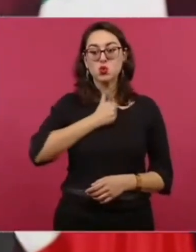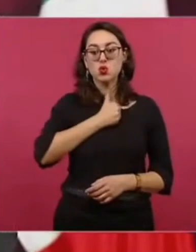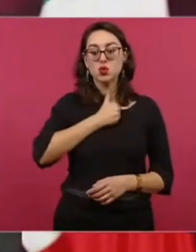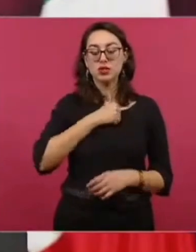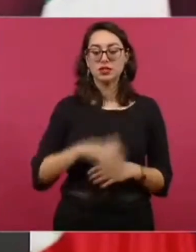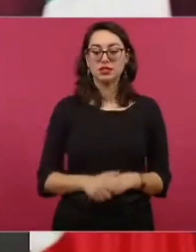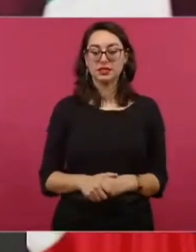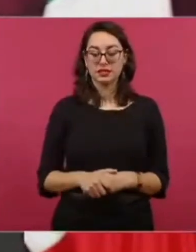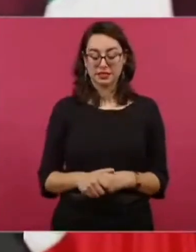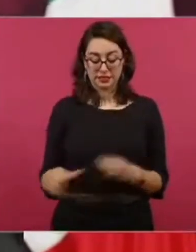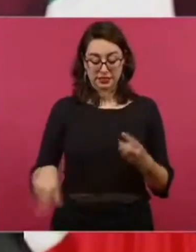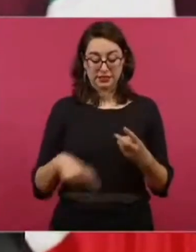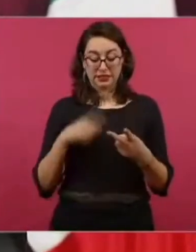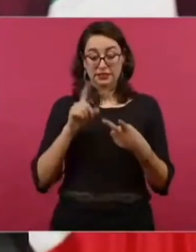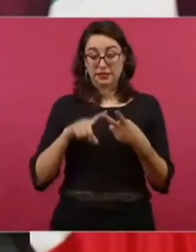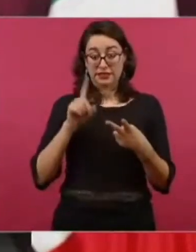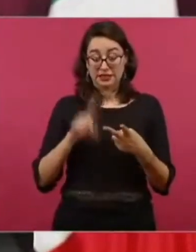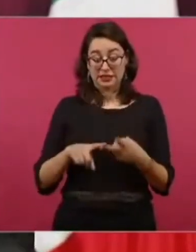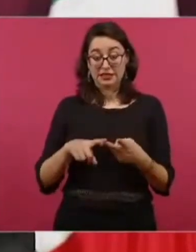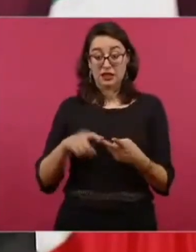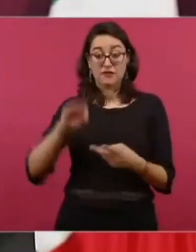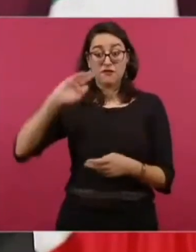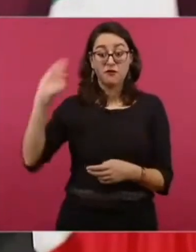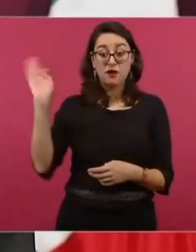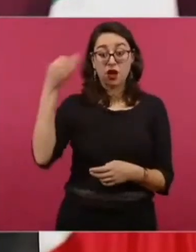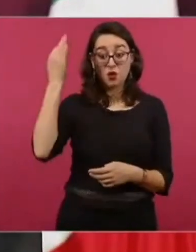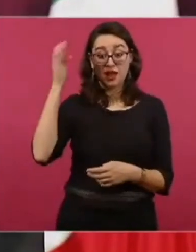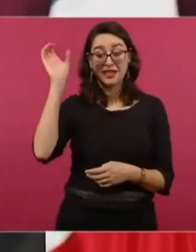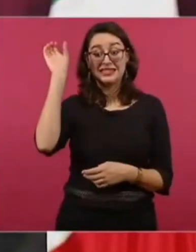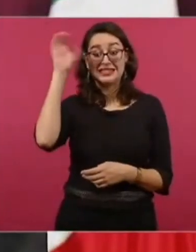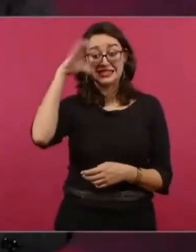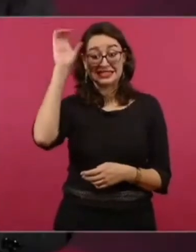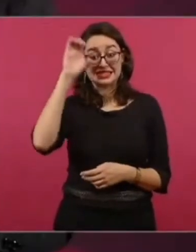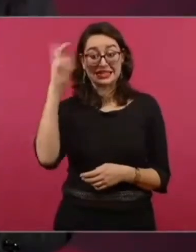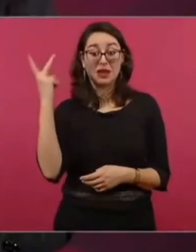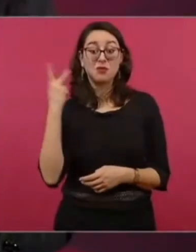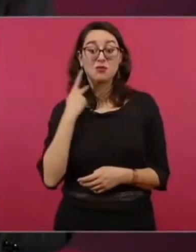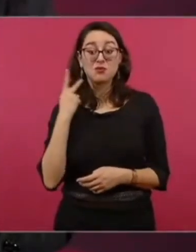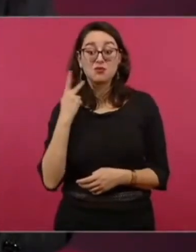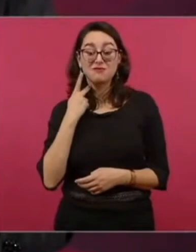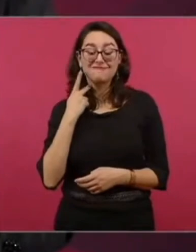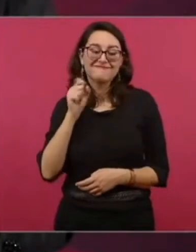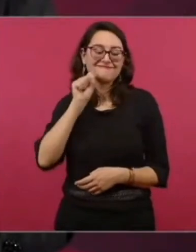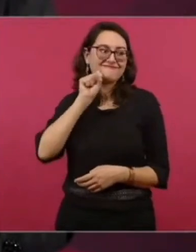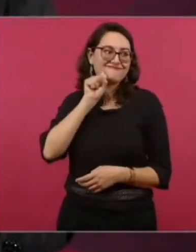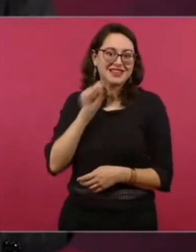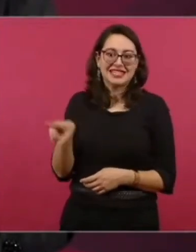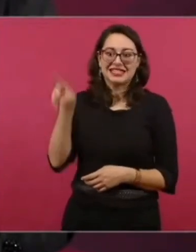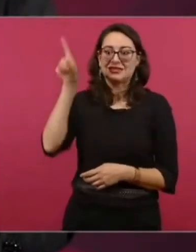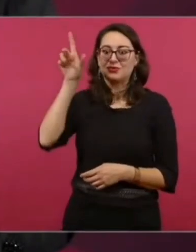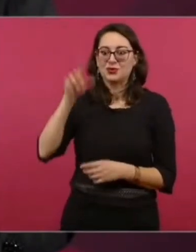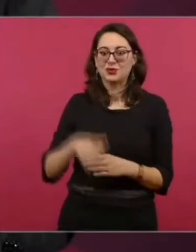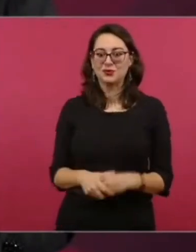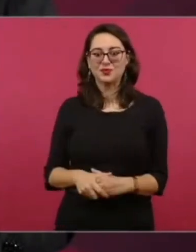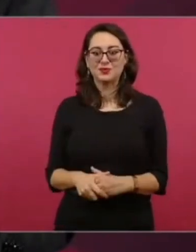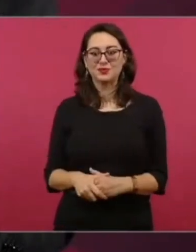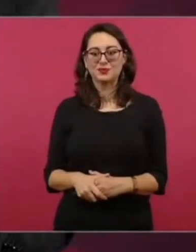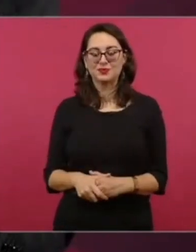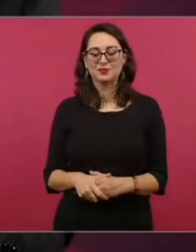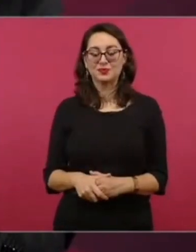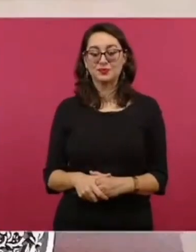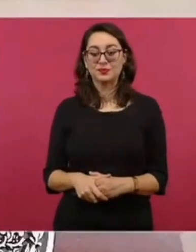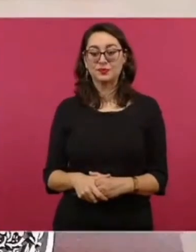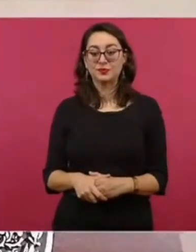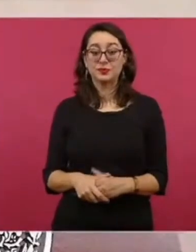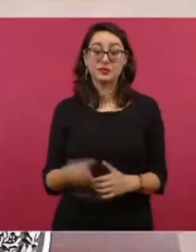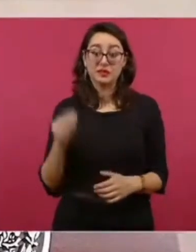pero está peor economía. Y